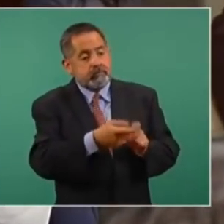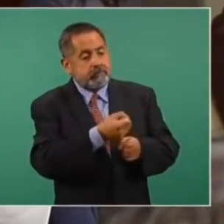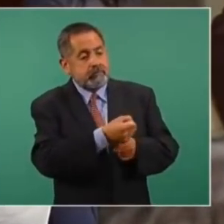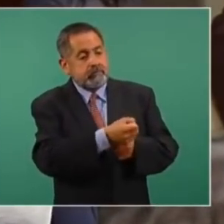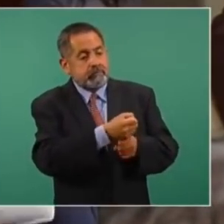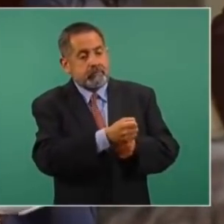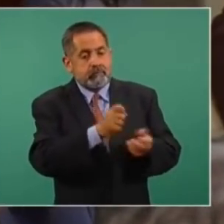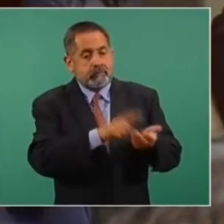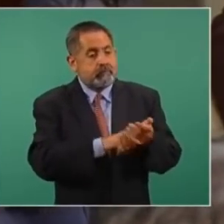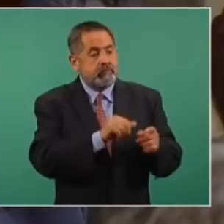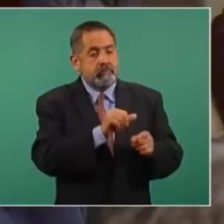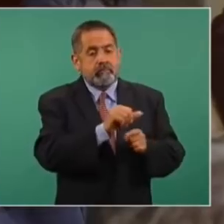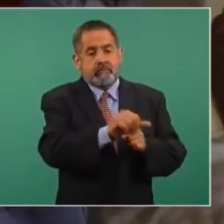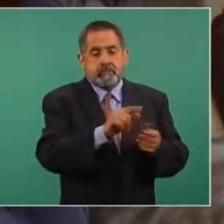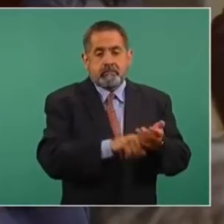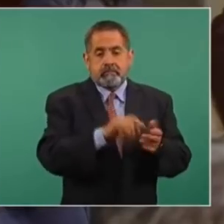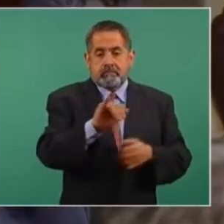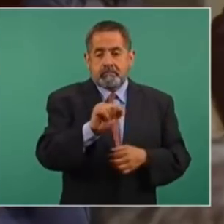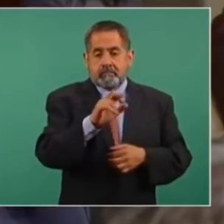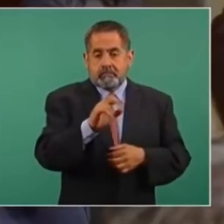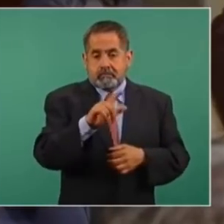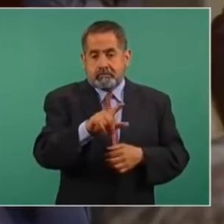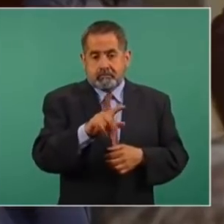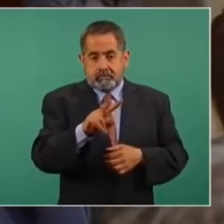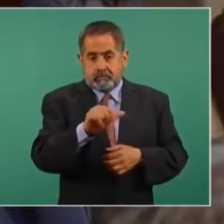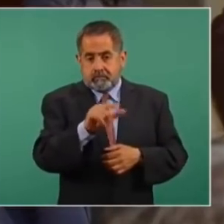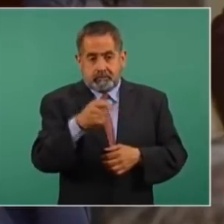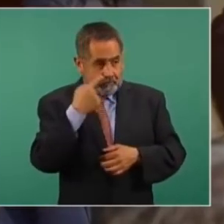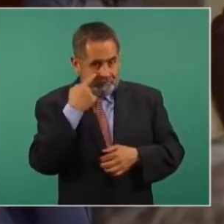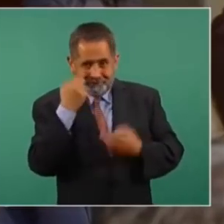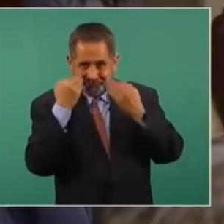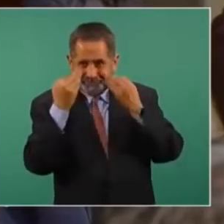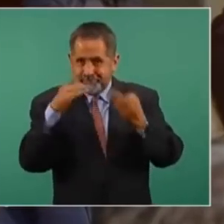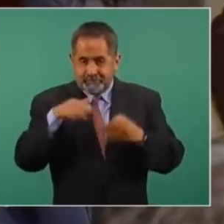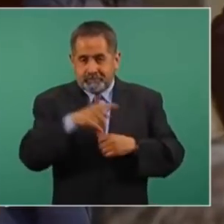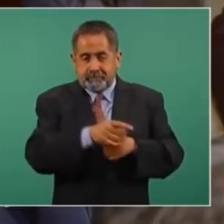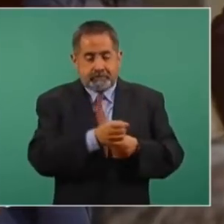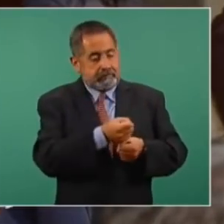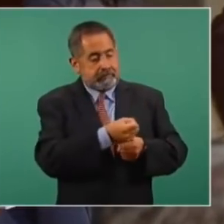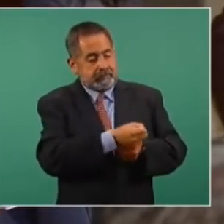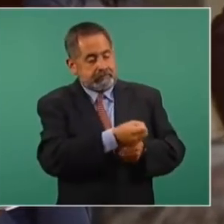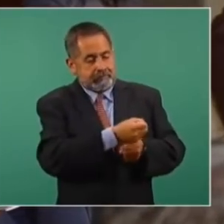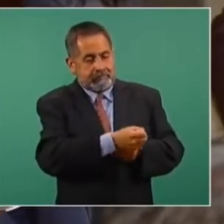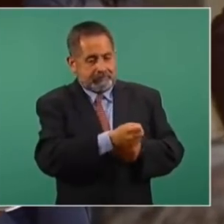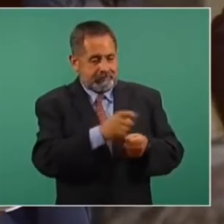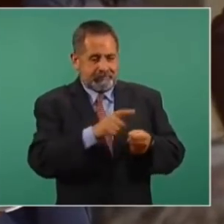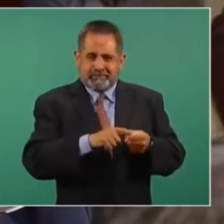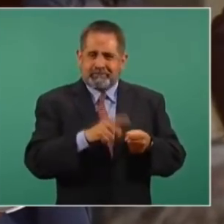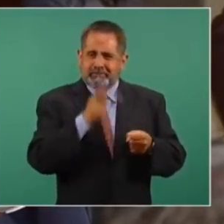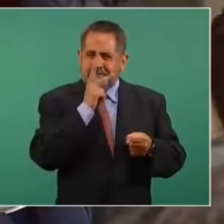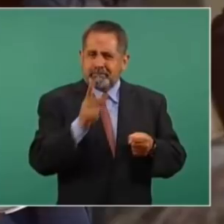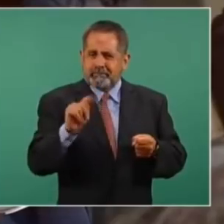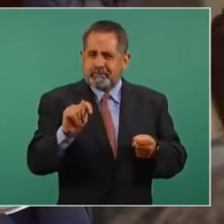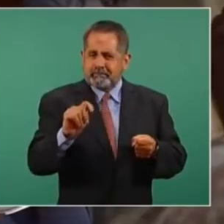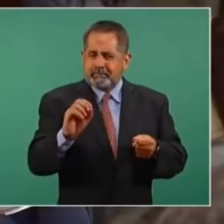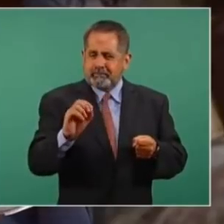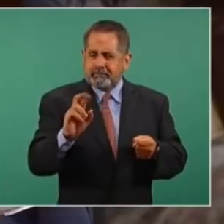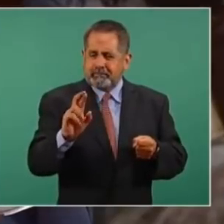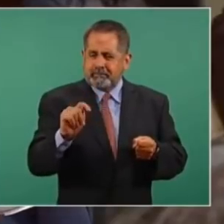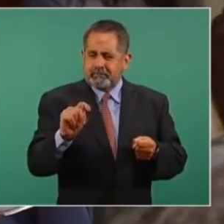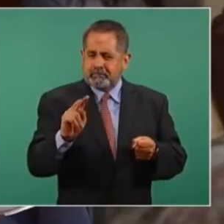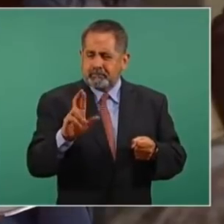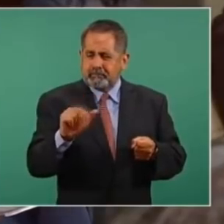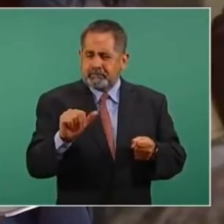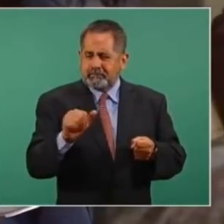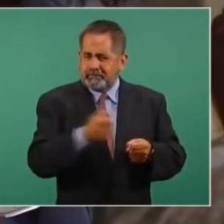transmisión en vivo a Israel Vallarta. Aquí lo vimos, la tortura en vivo también.